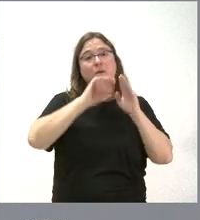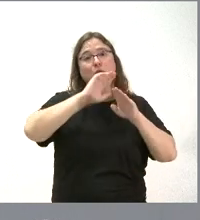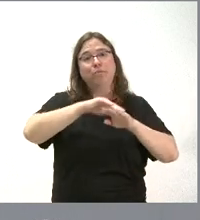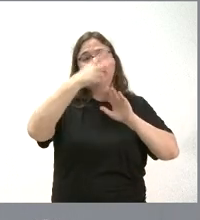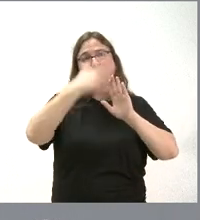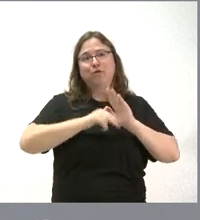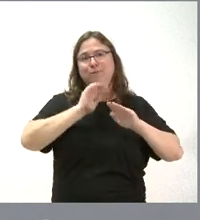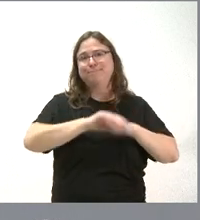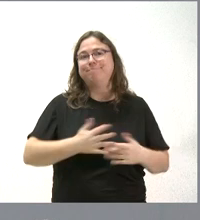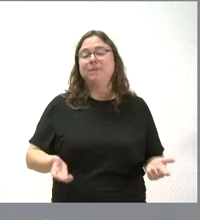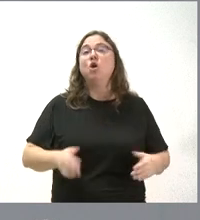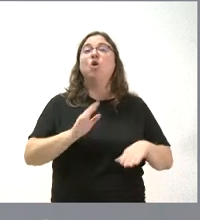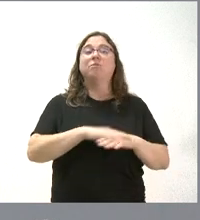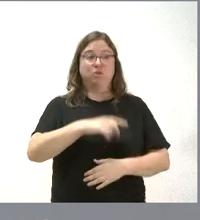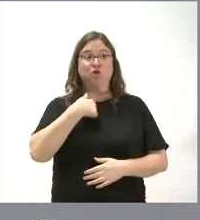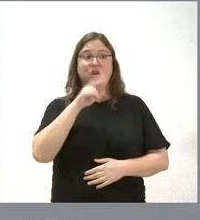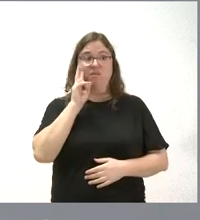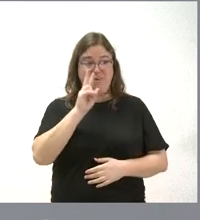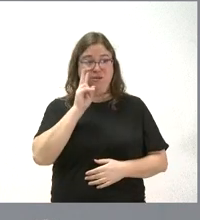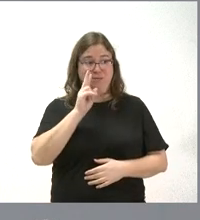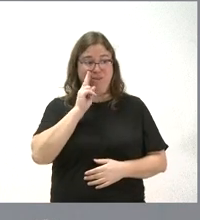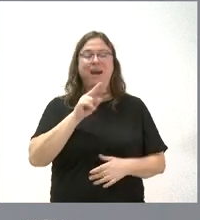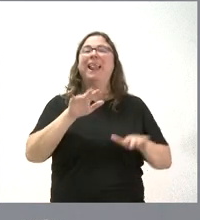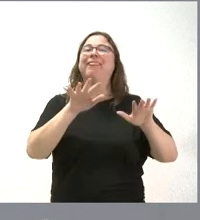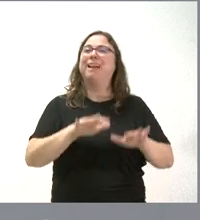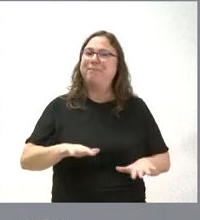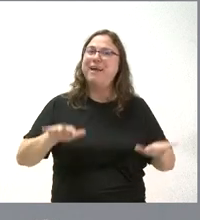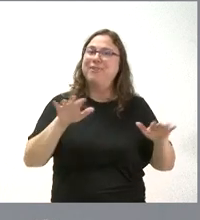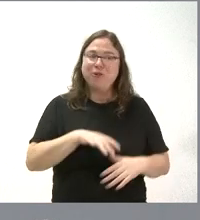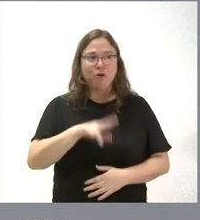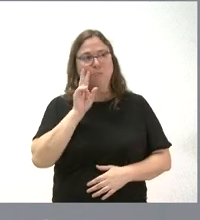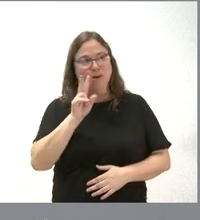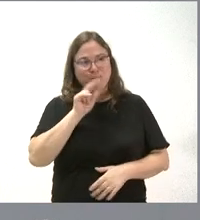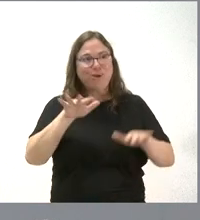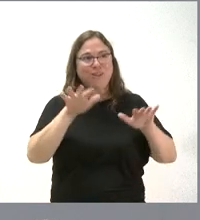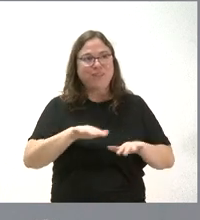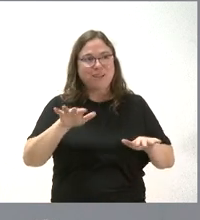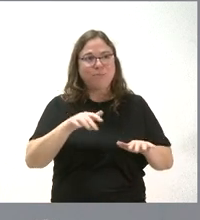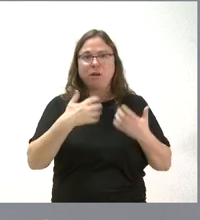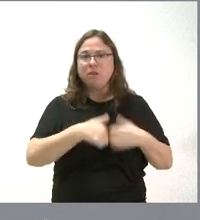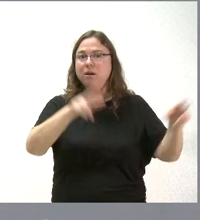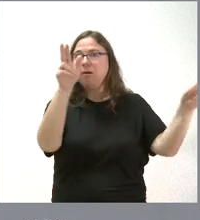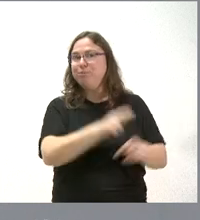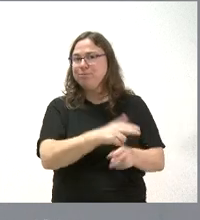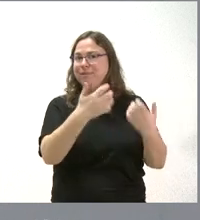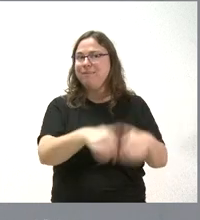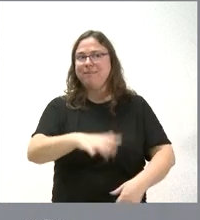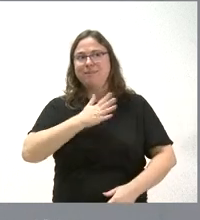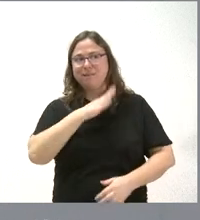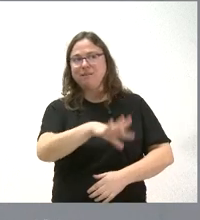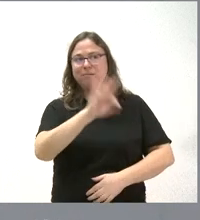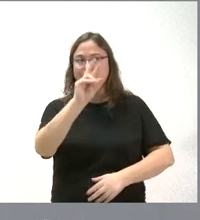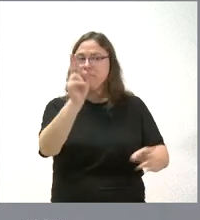las administraciones públicas. No porque veamos nosotros que a alguien valento nosotros le podemos resolver un contrato de forma unilateral